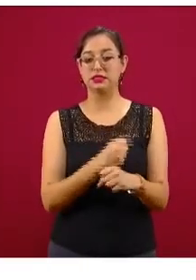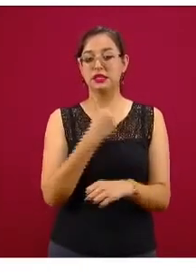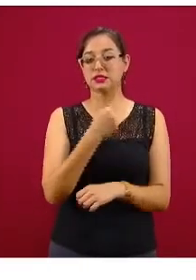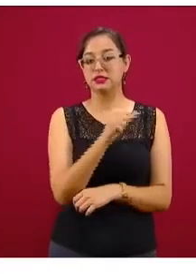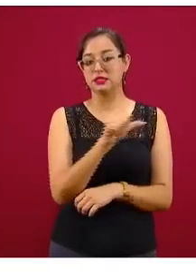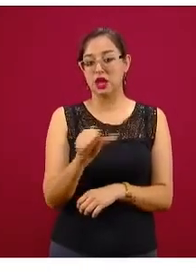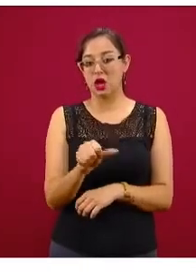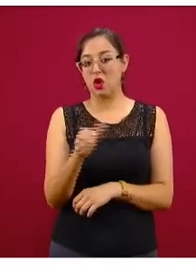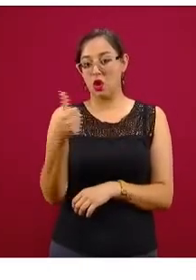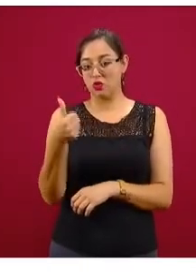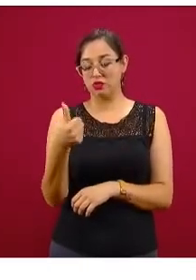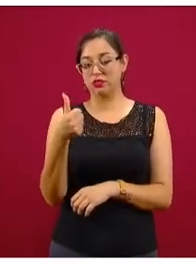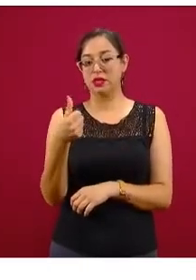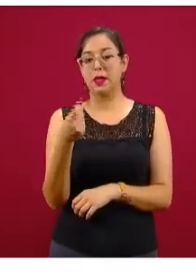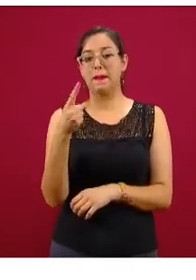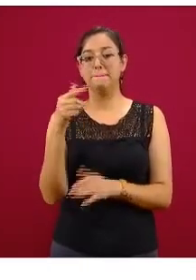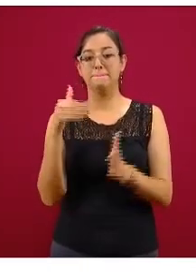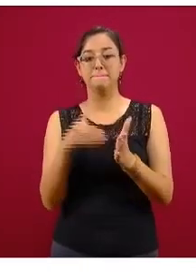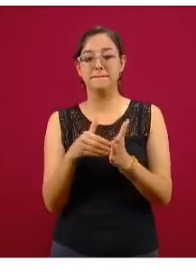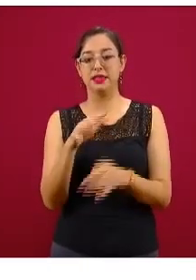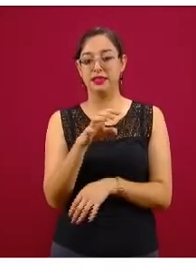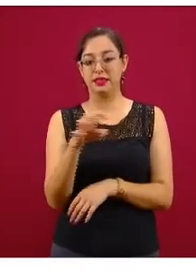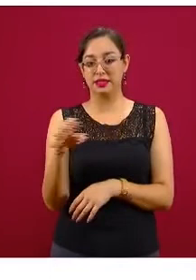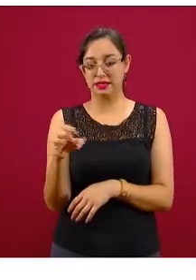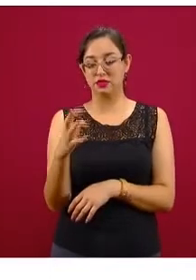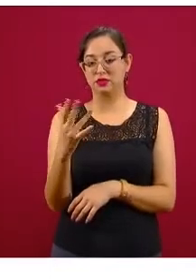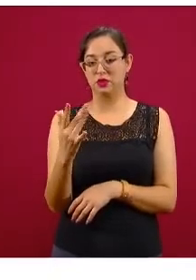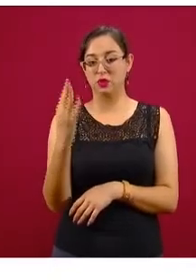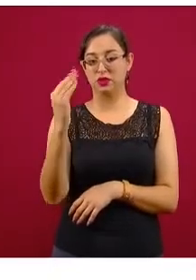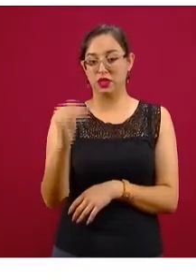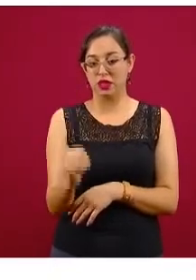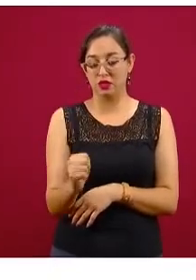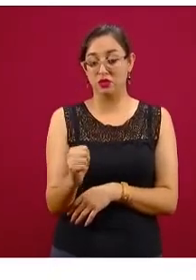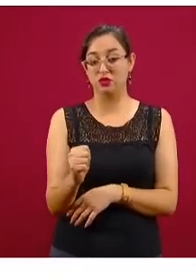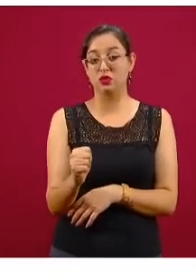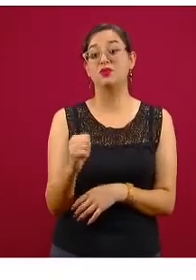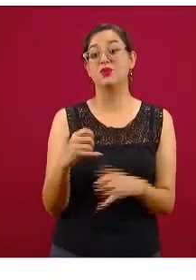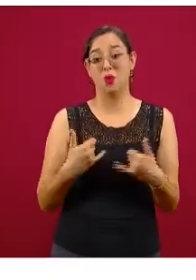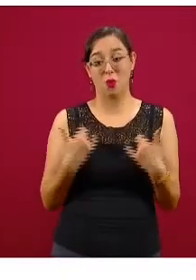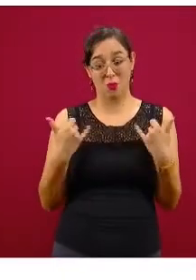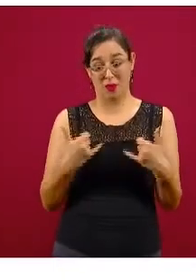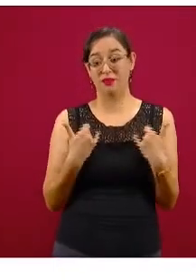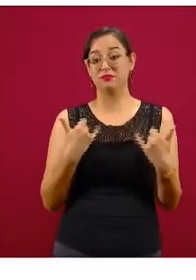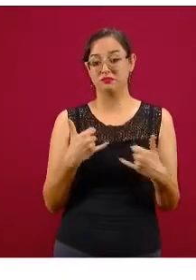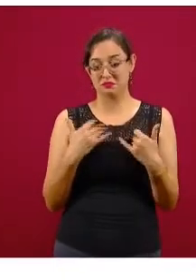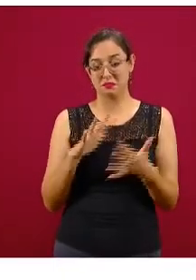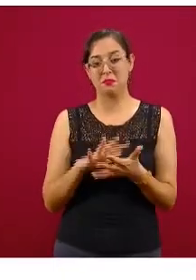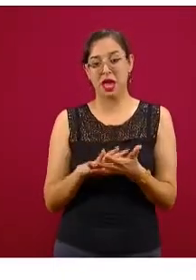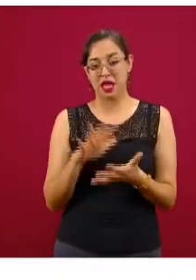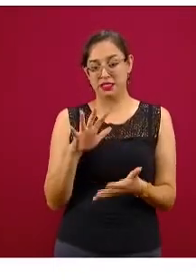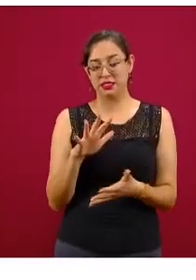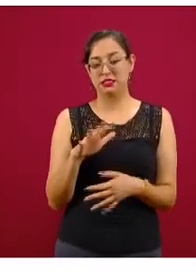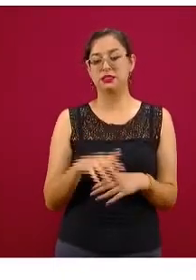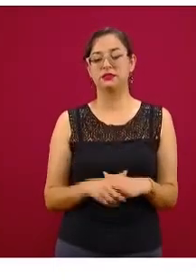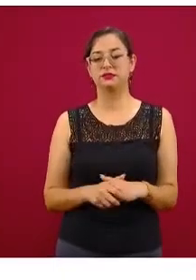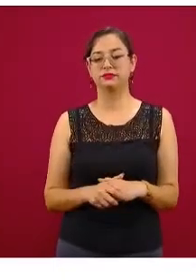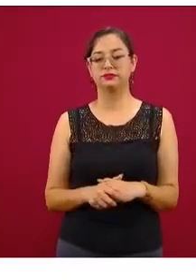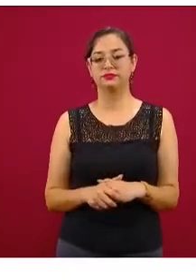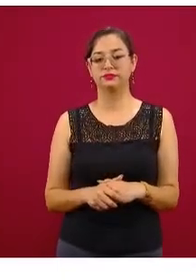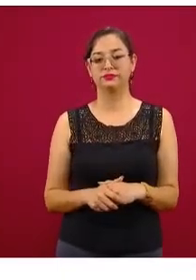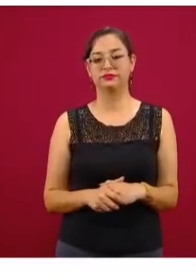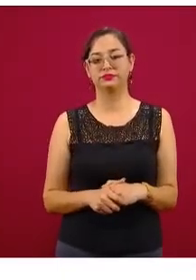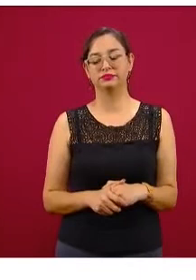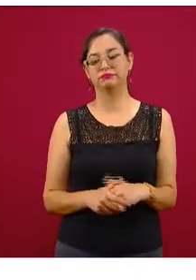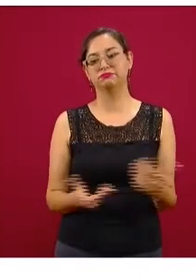seis a once años, mil 559, la mayor cantidad es para los adolescentes y esto es lo